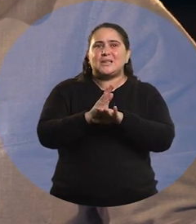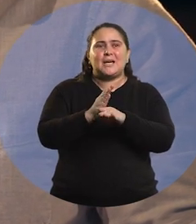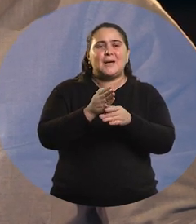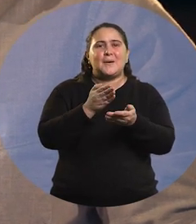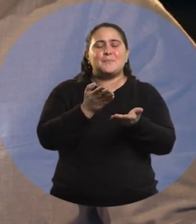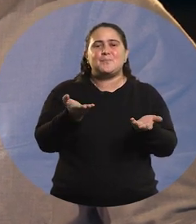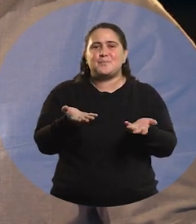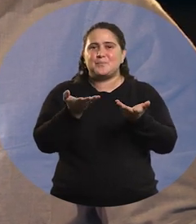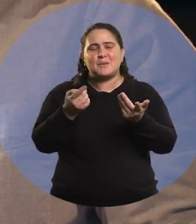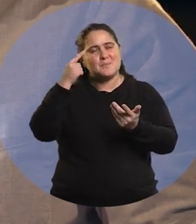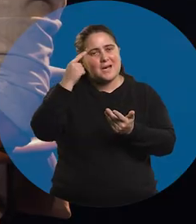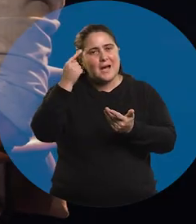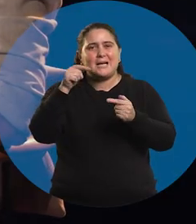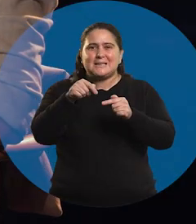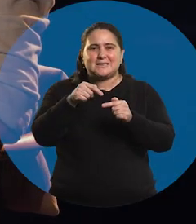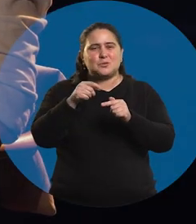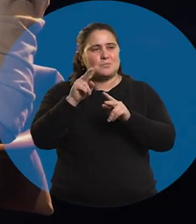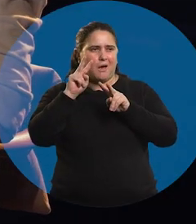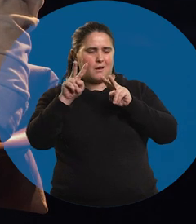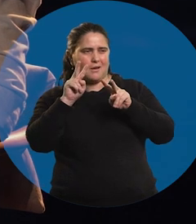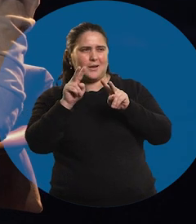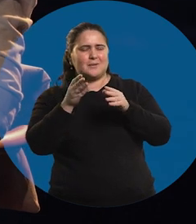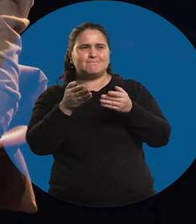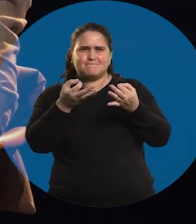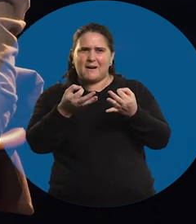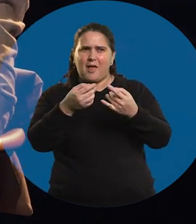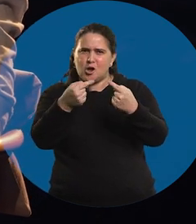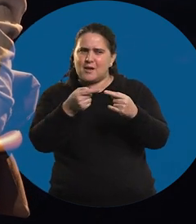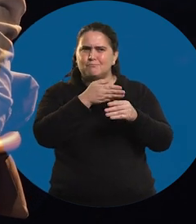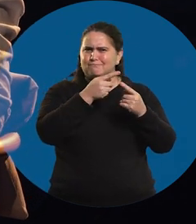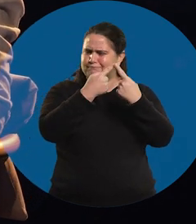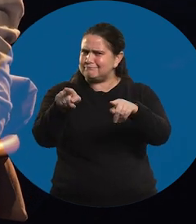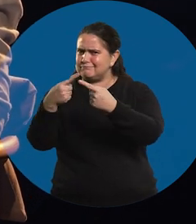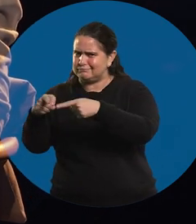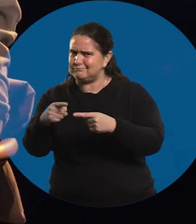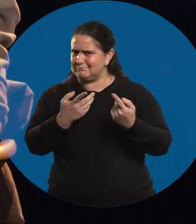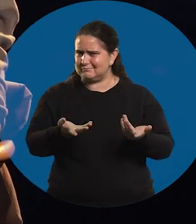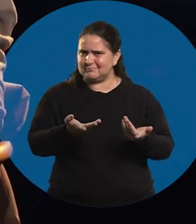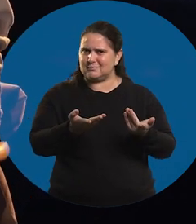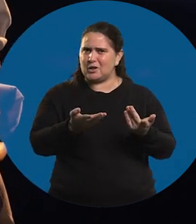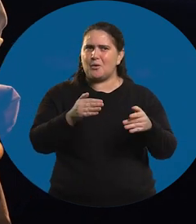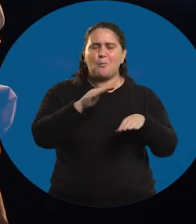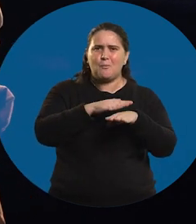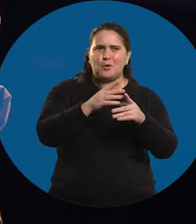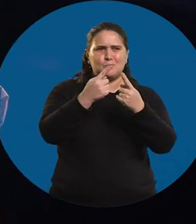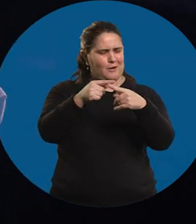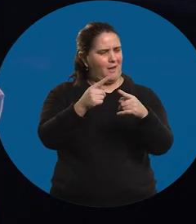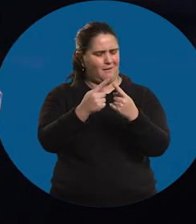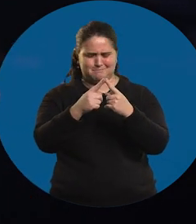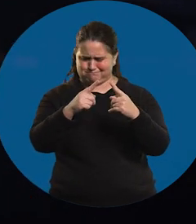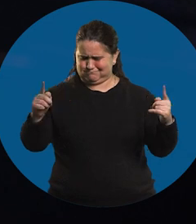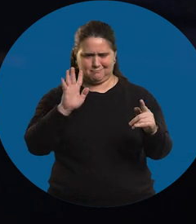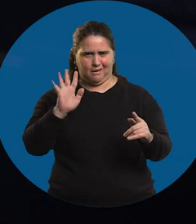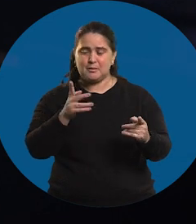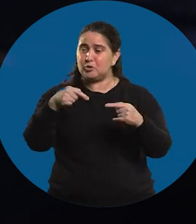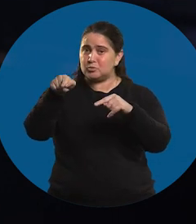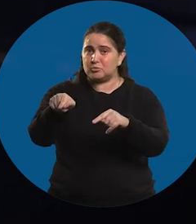que uno puede pensar, si los ves afuera, como bastante distintos. con una distancia bastante grande.